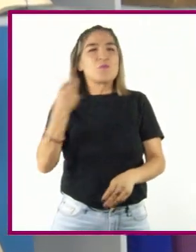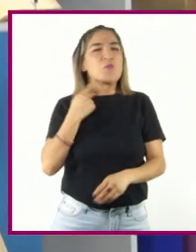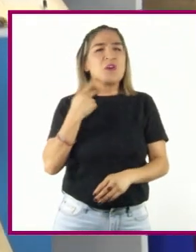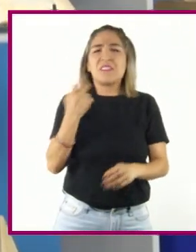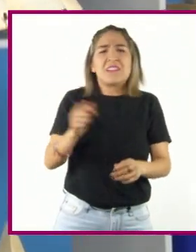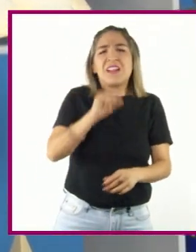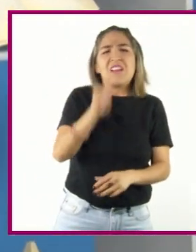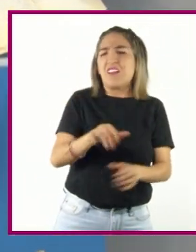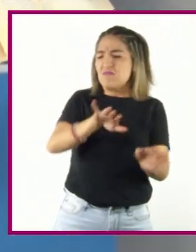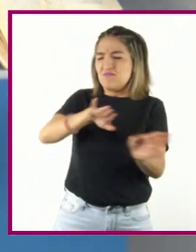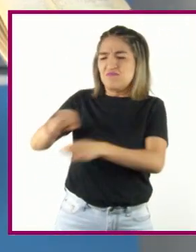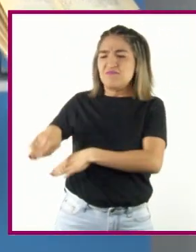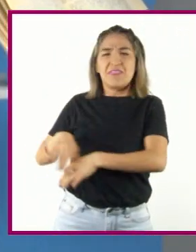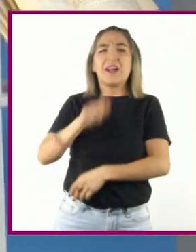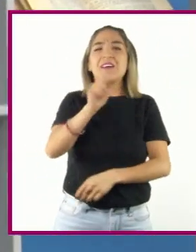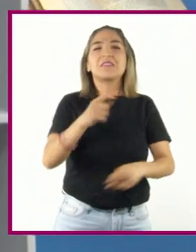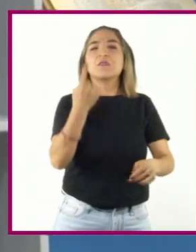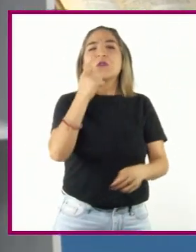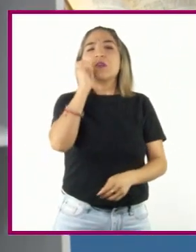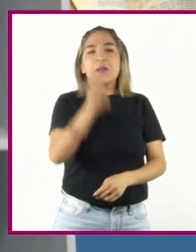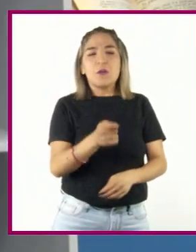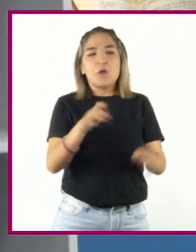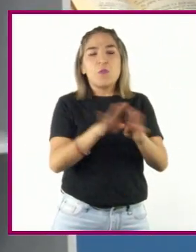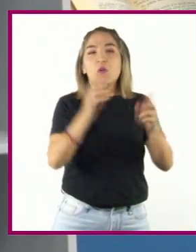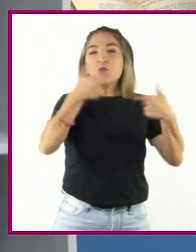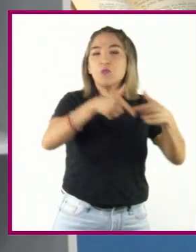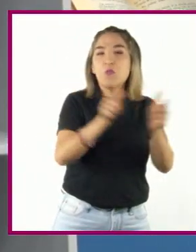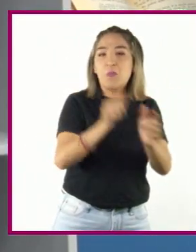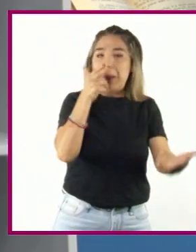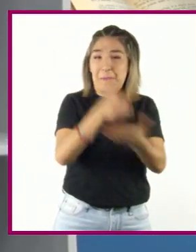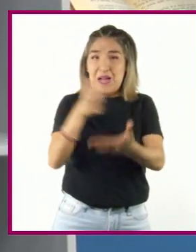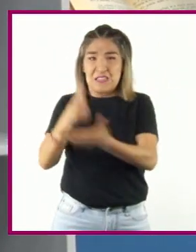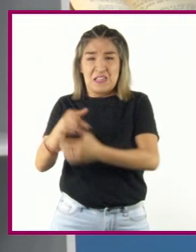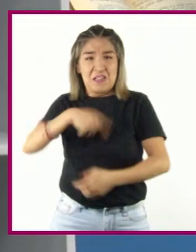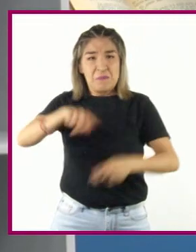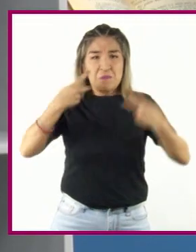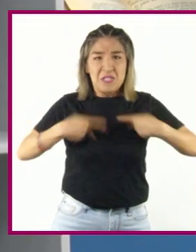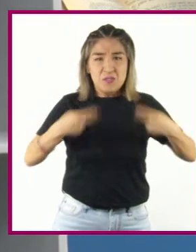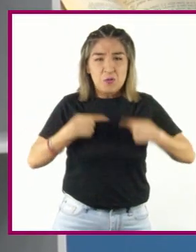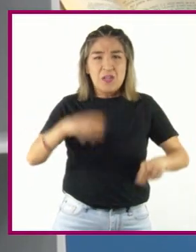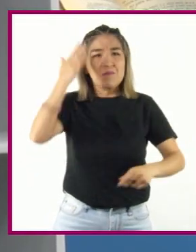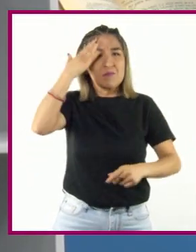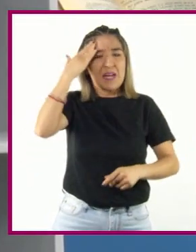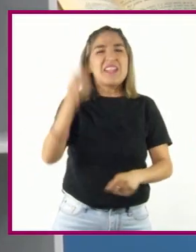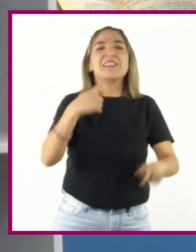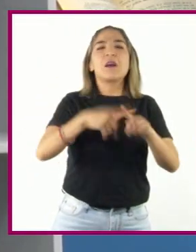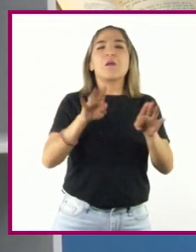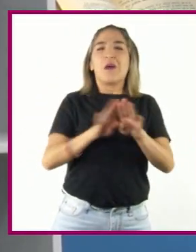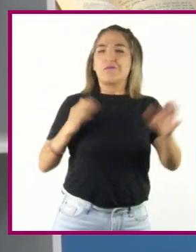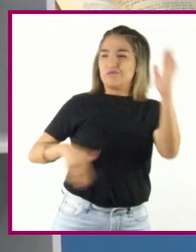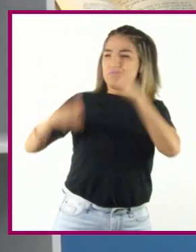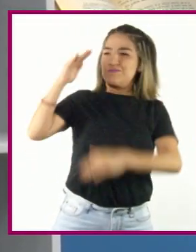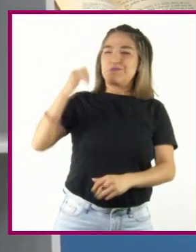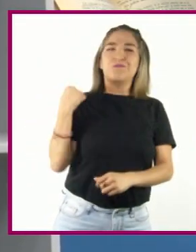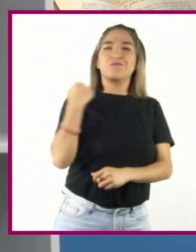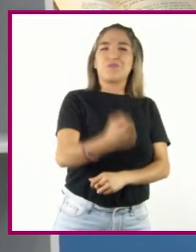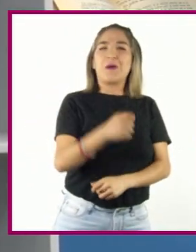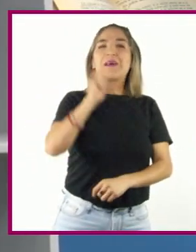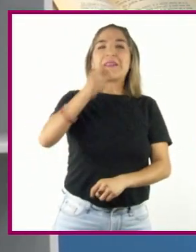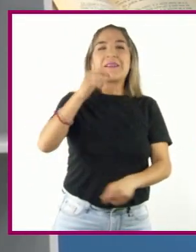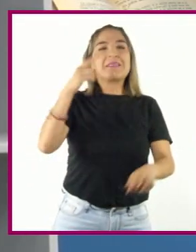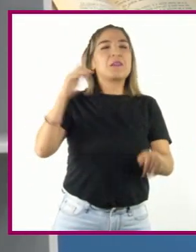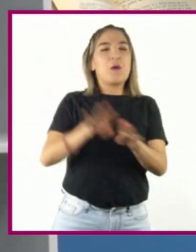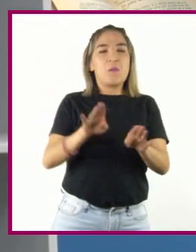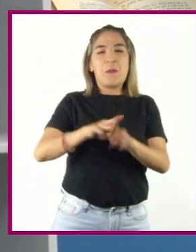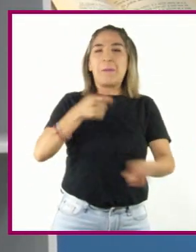o en la sociedad. Por el lado de los grupos criminales, buscaba establecer su propia hegemonía en el mercado de las drogas y,